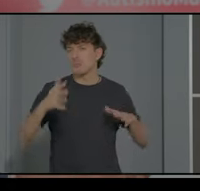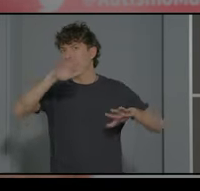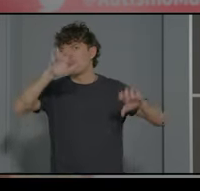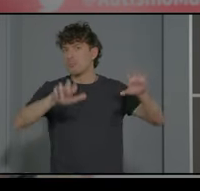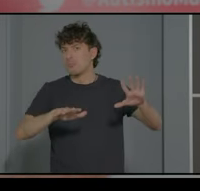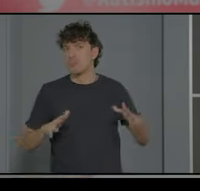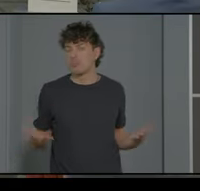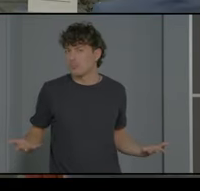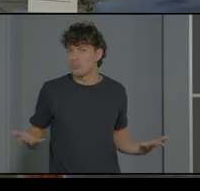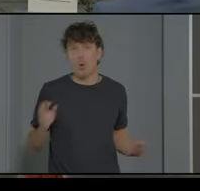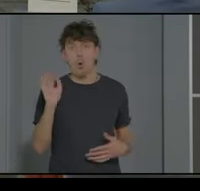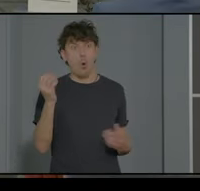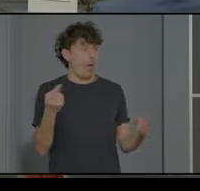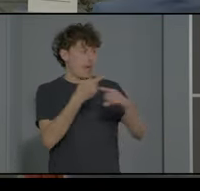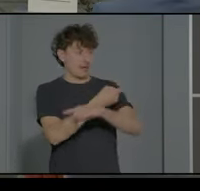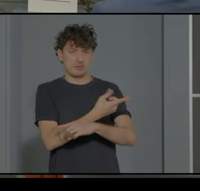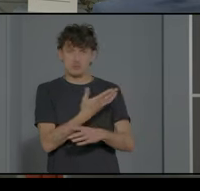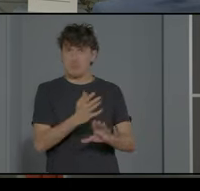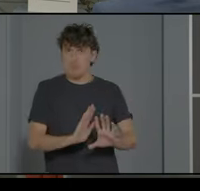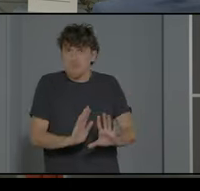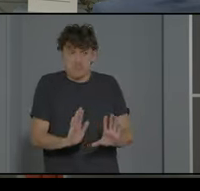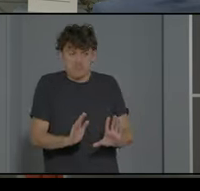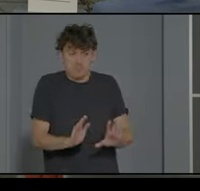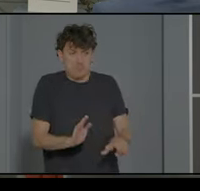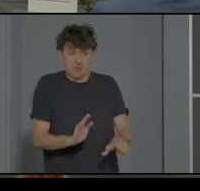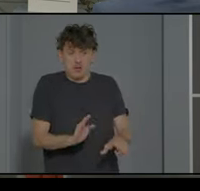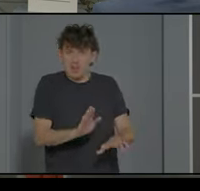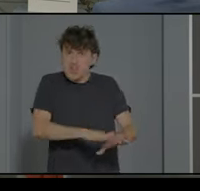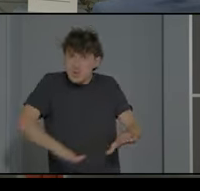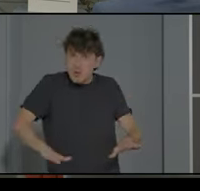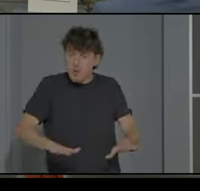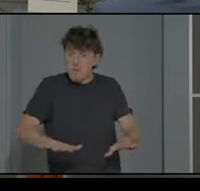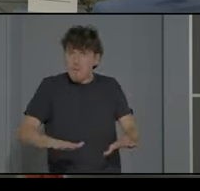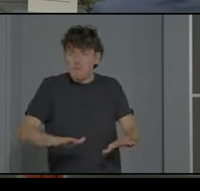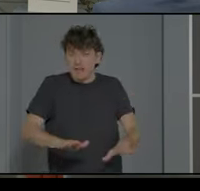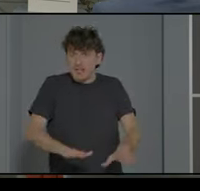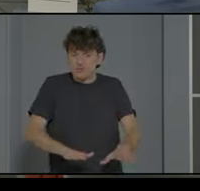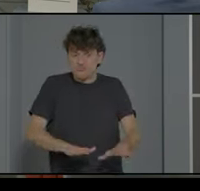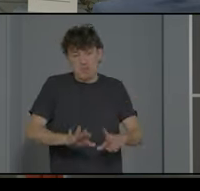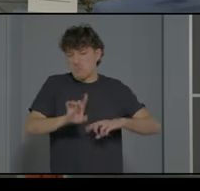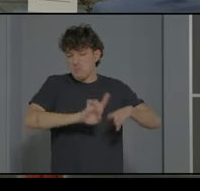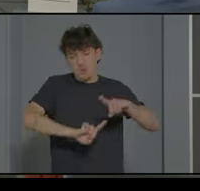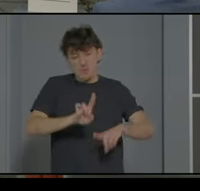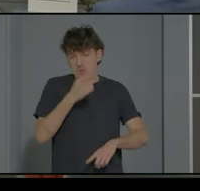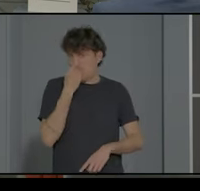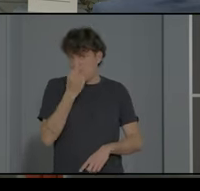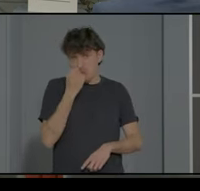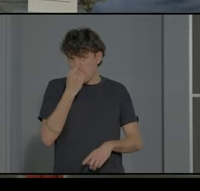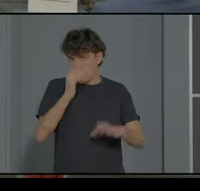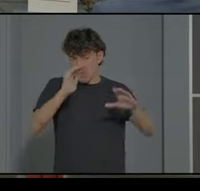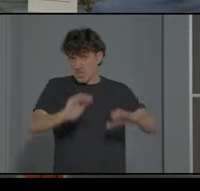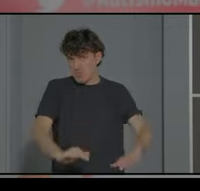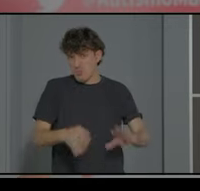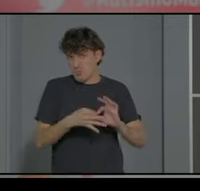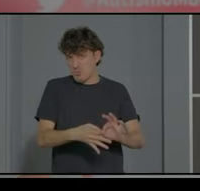O por contra, simplemente estamos asumiendo que a niños pequeños, problemas pequeños. Y eso tiene encaje.